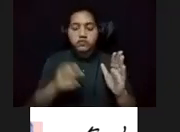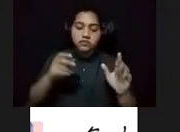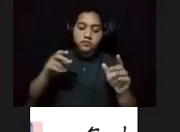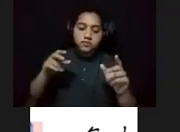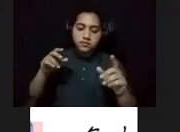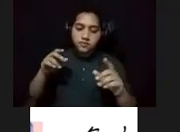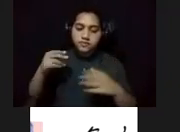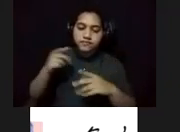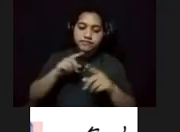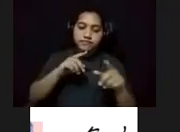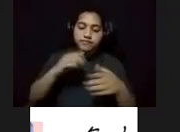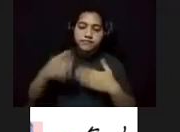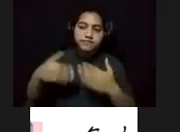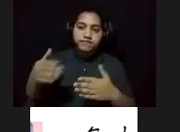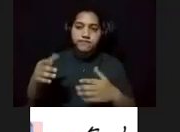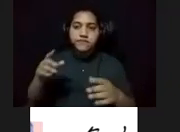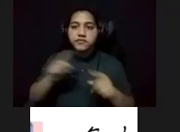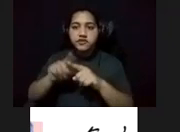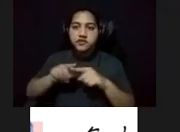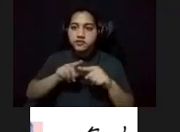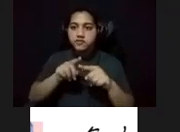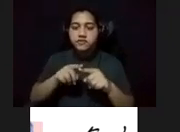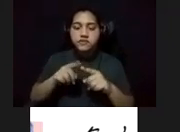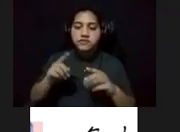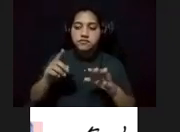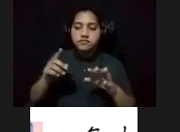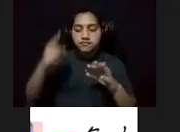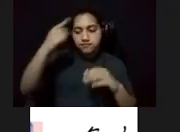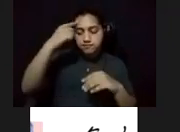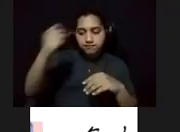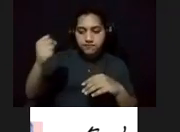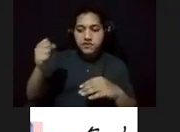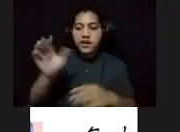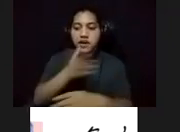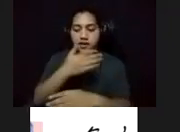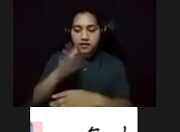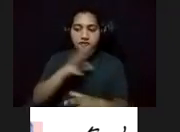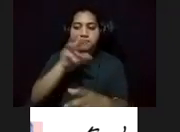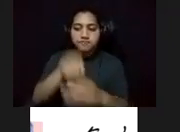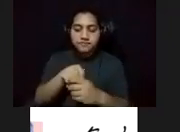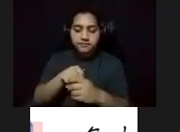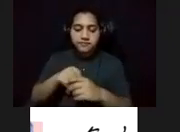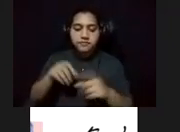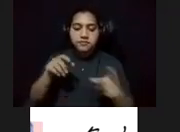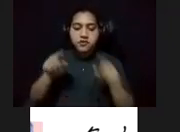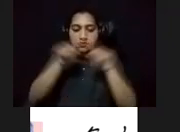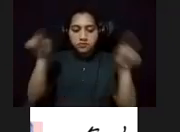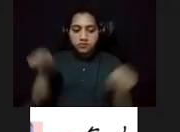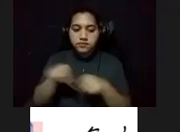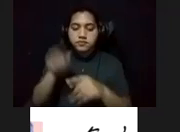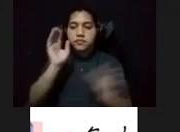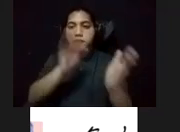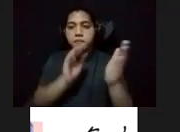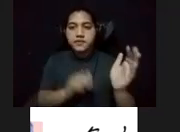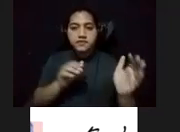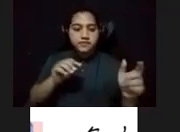escenas de reconocidas plenas puertorriqueñas. El mural de la plena estuvo ubicado